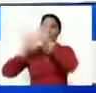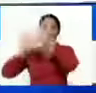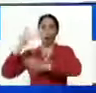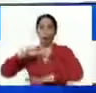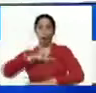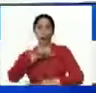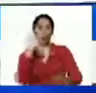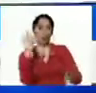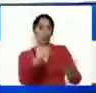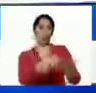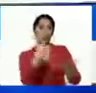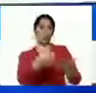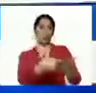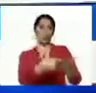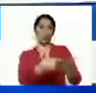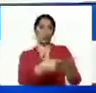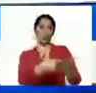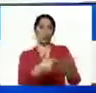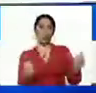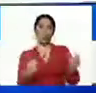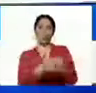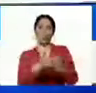hemos pagado con dólares.